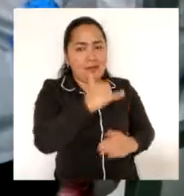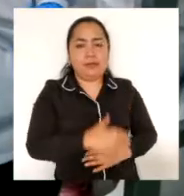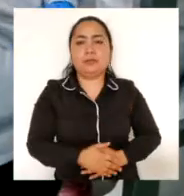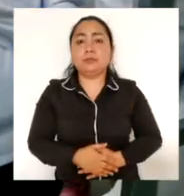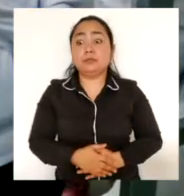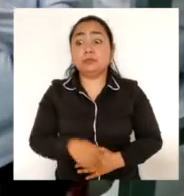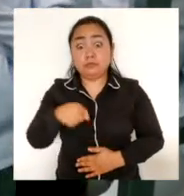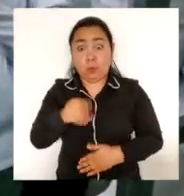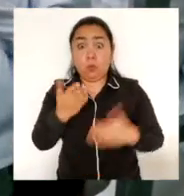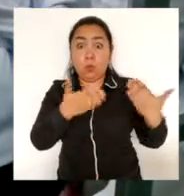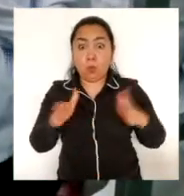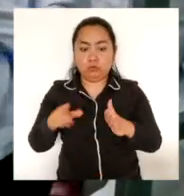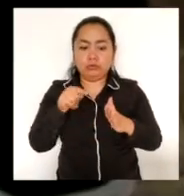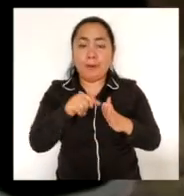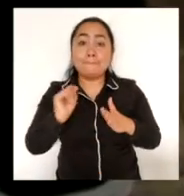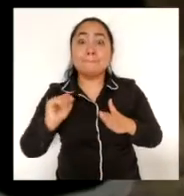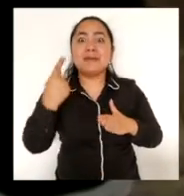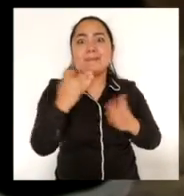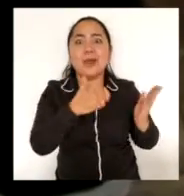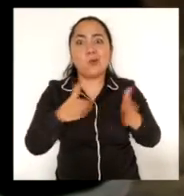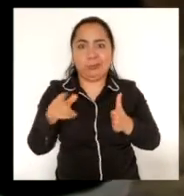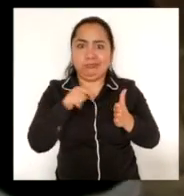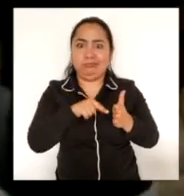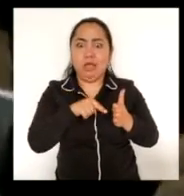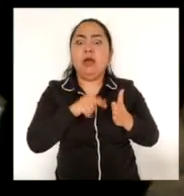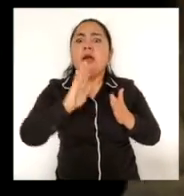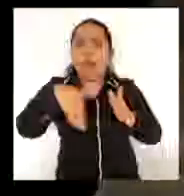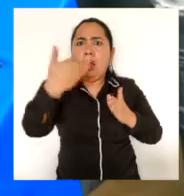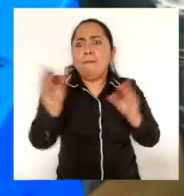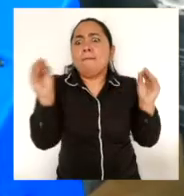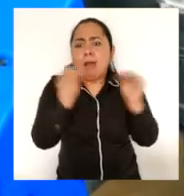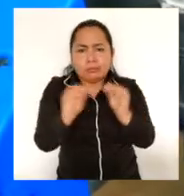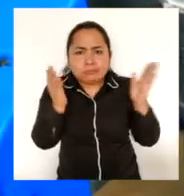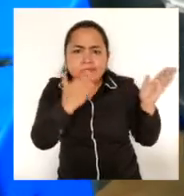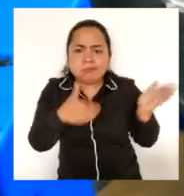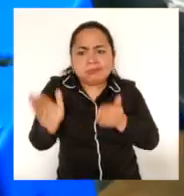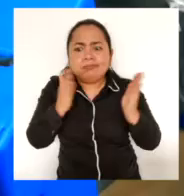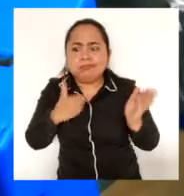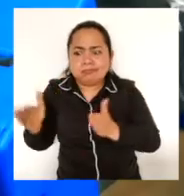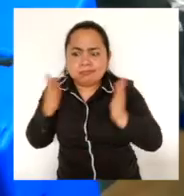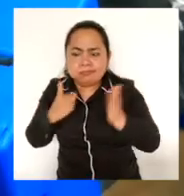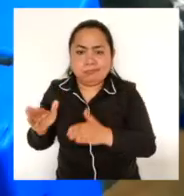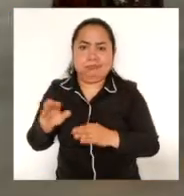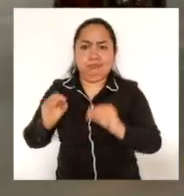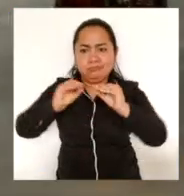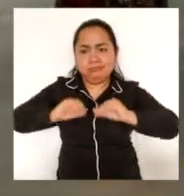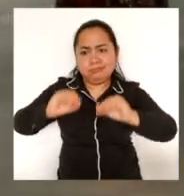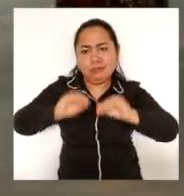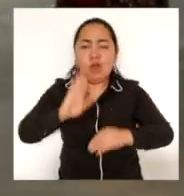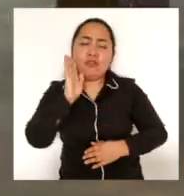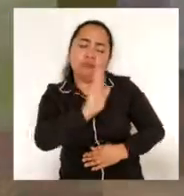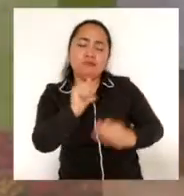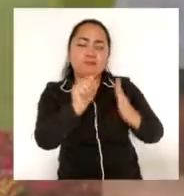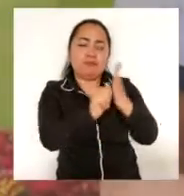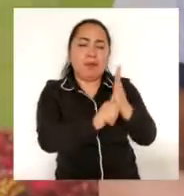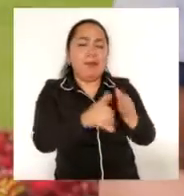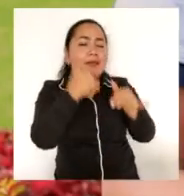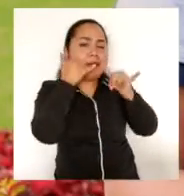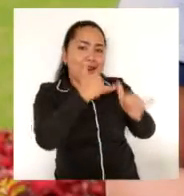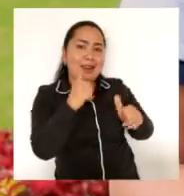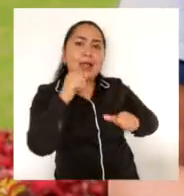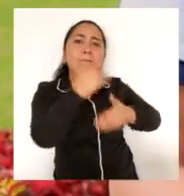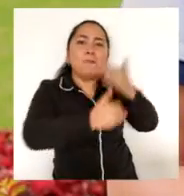de la Universidad Mariana? Este curso es el inicio de una serie de cursos que vamos a empezar a dictar en el Programa de Ingeniería de Procesos